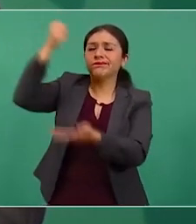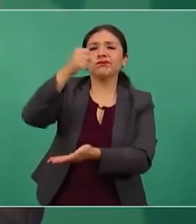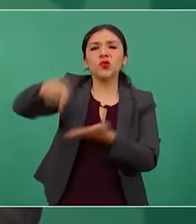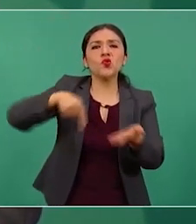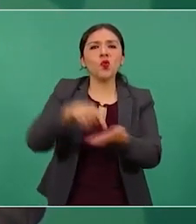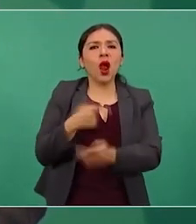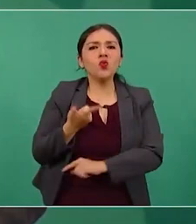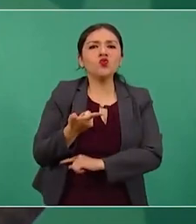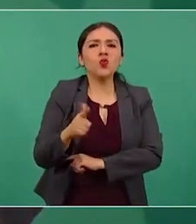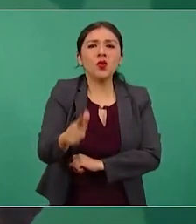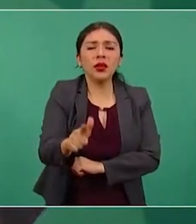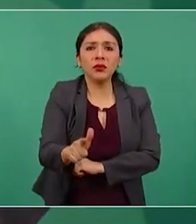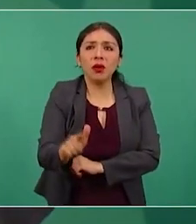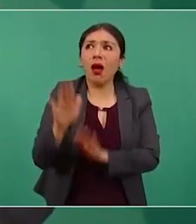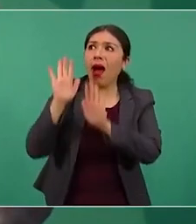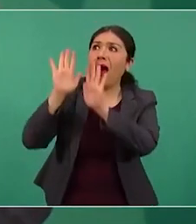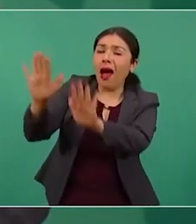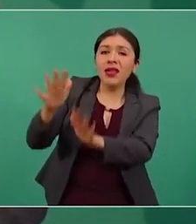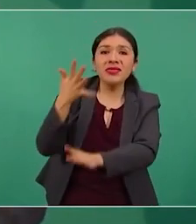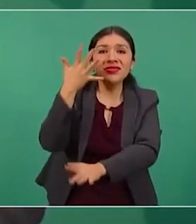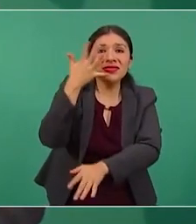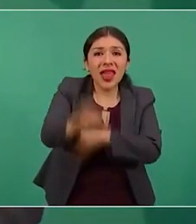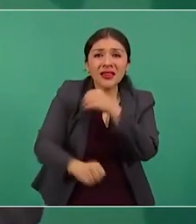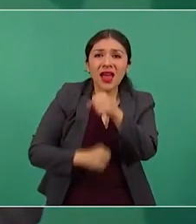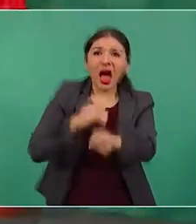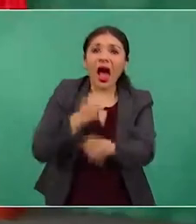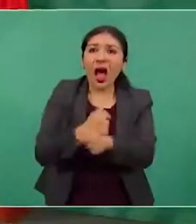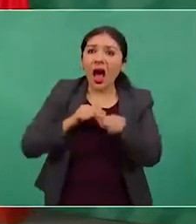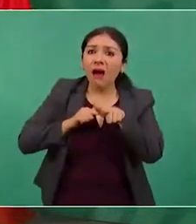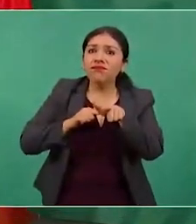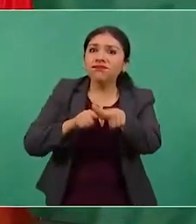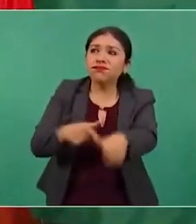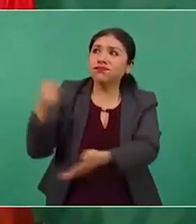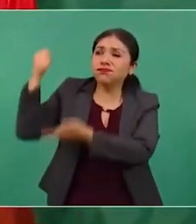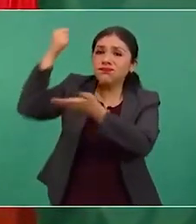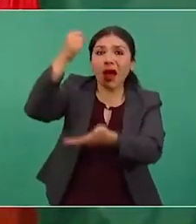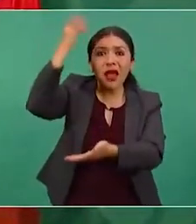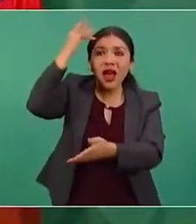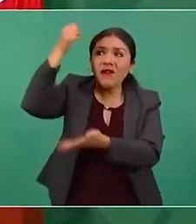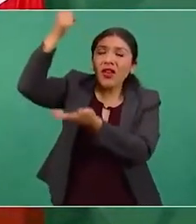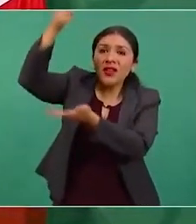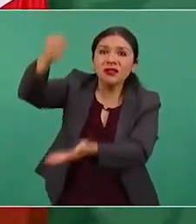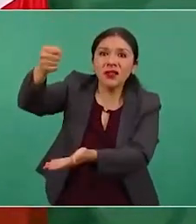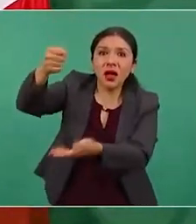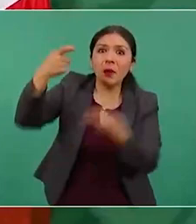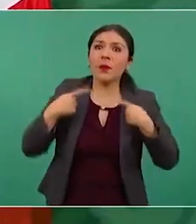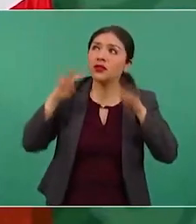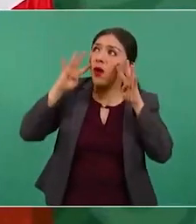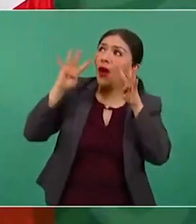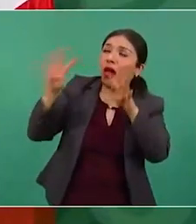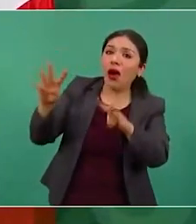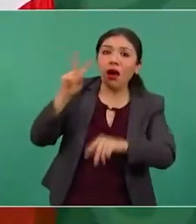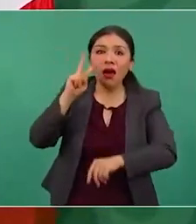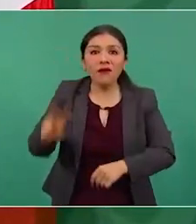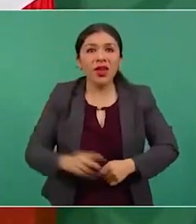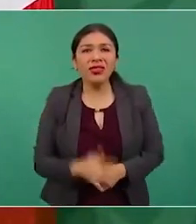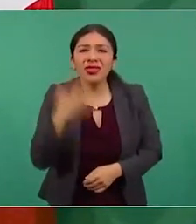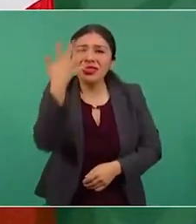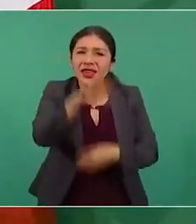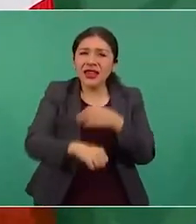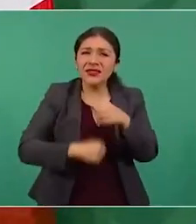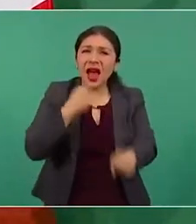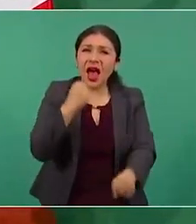10 años, 10